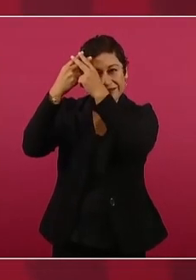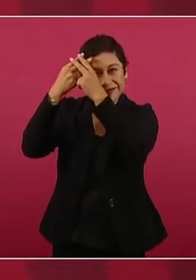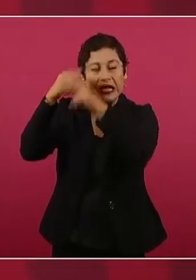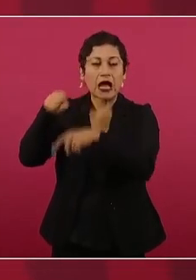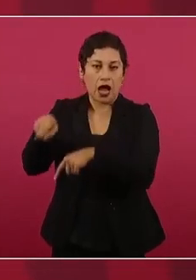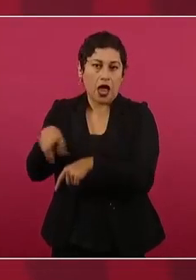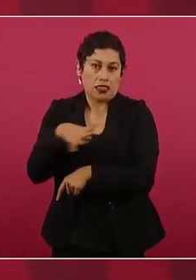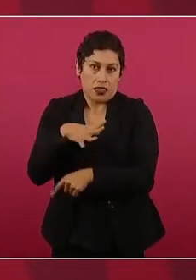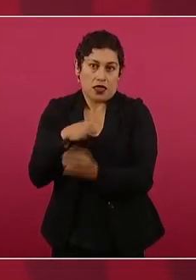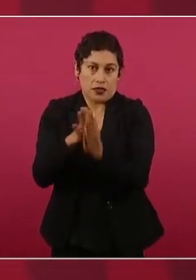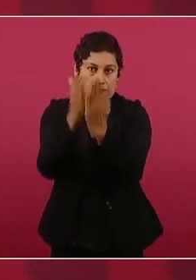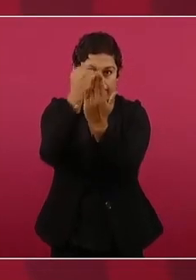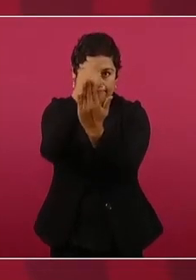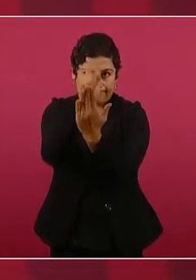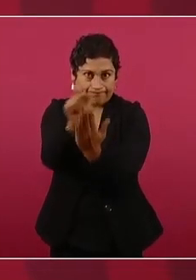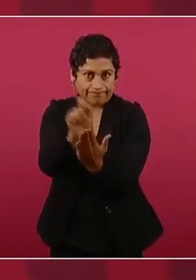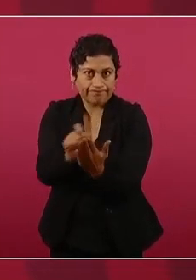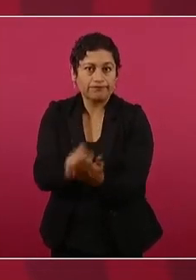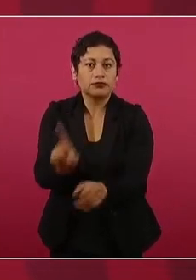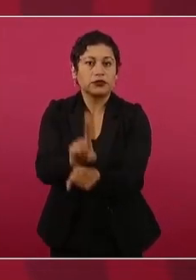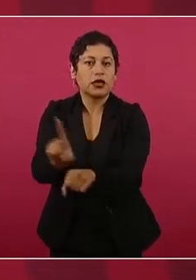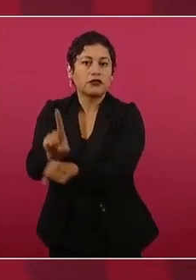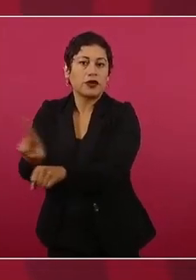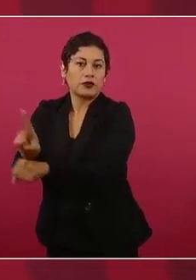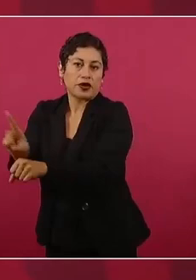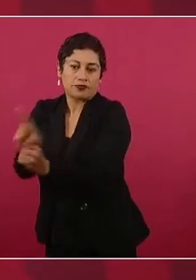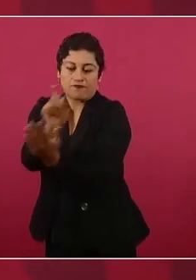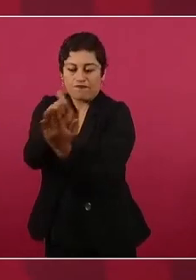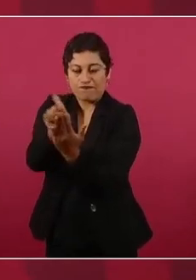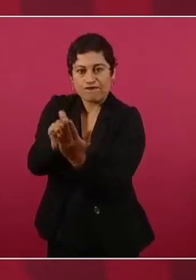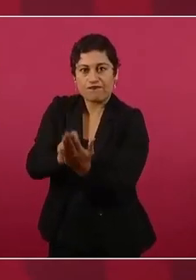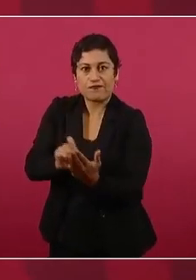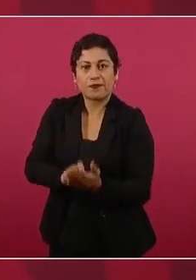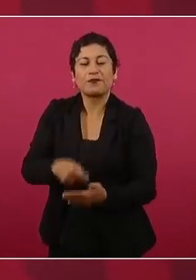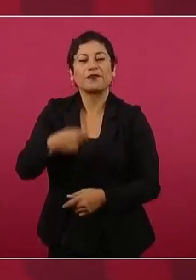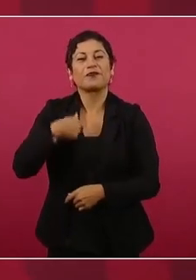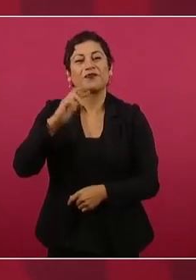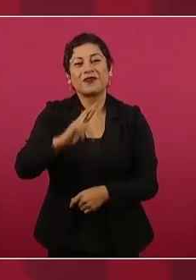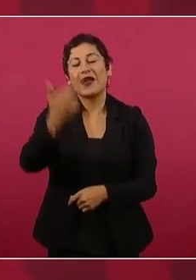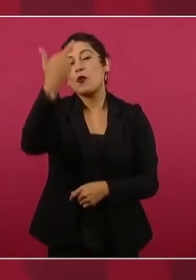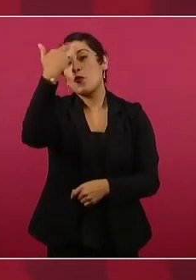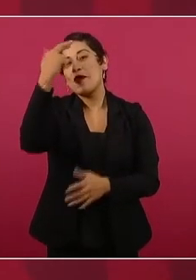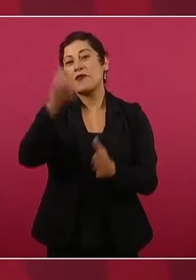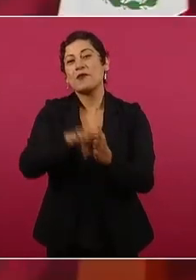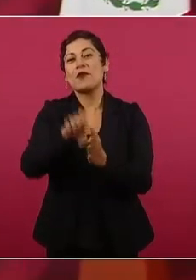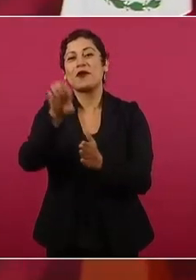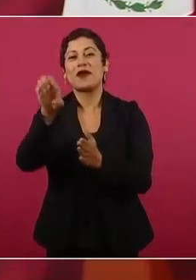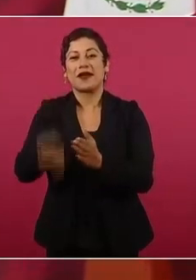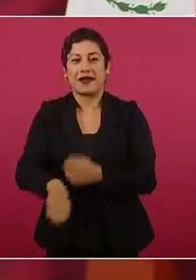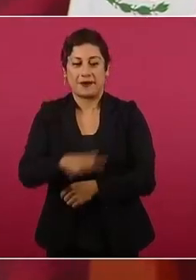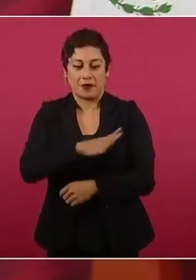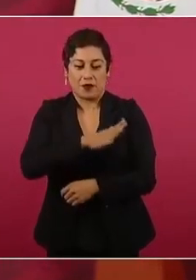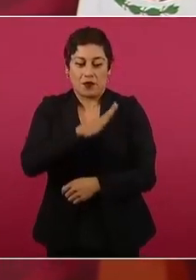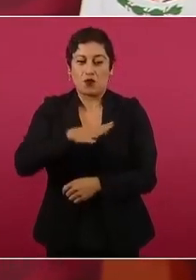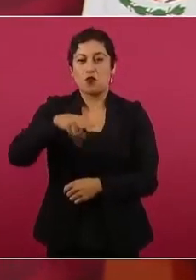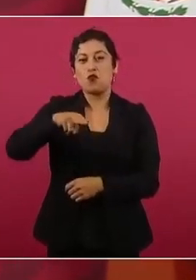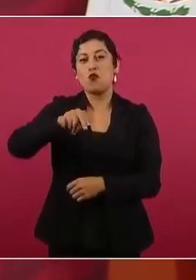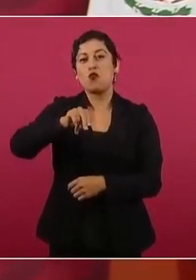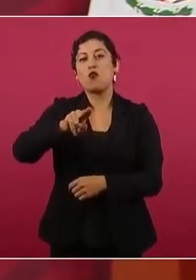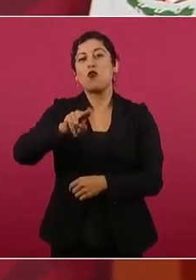Recuerdo, por ejemplo, el diario de campaña del general Mújica.